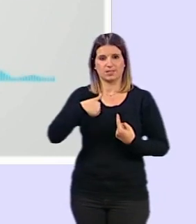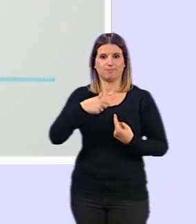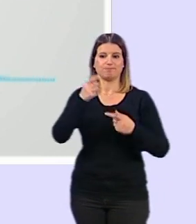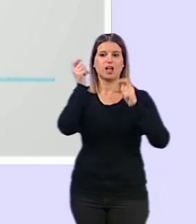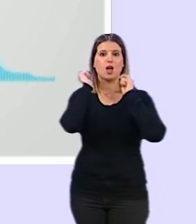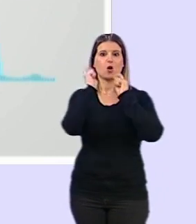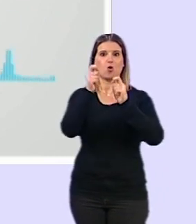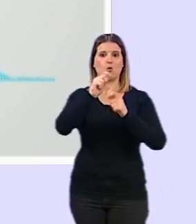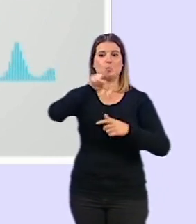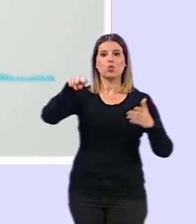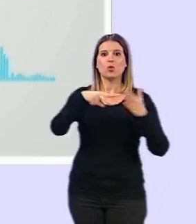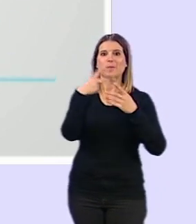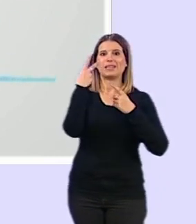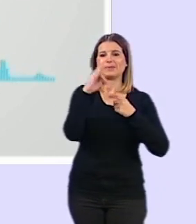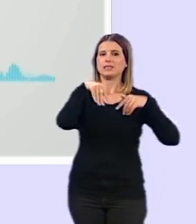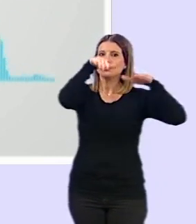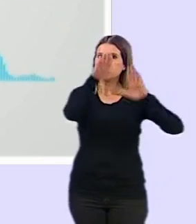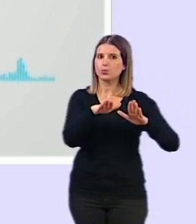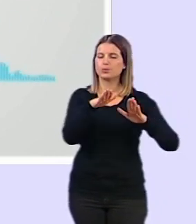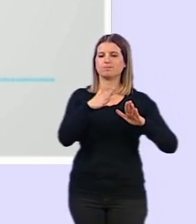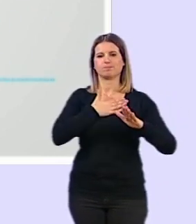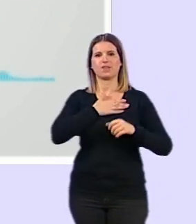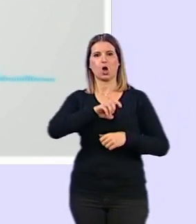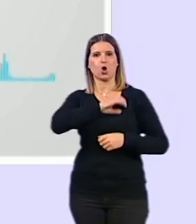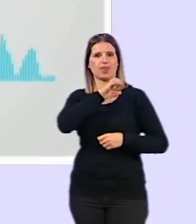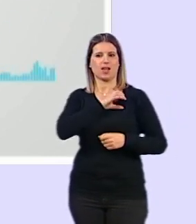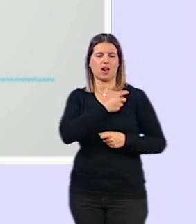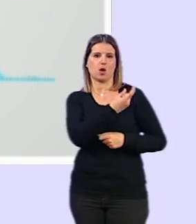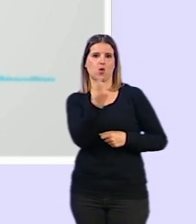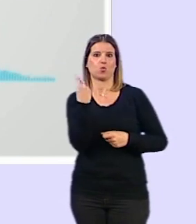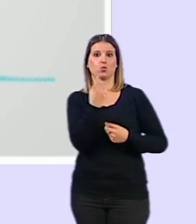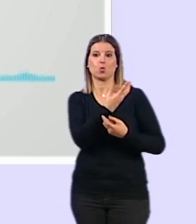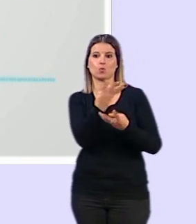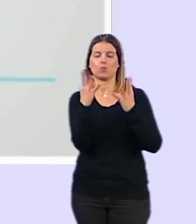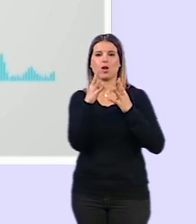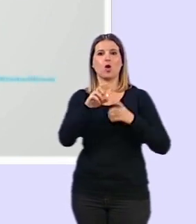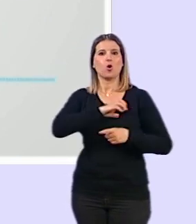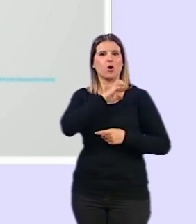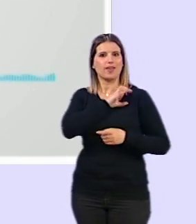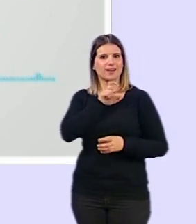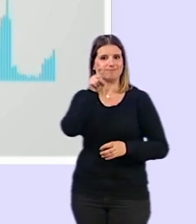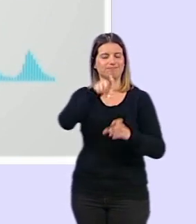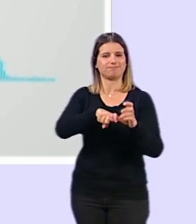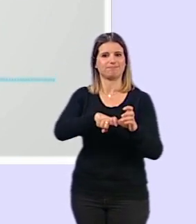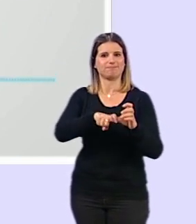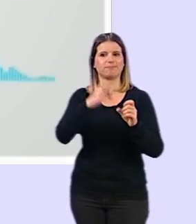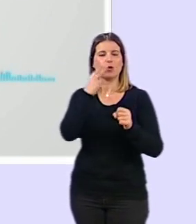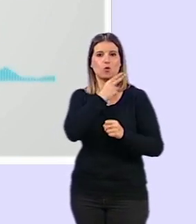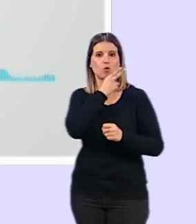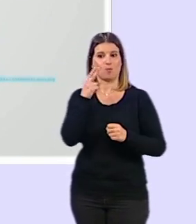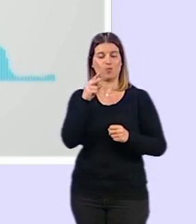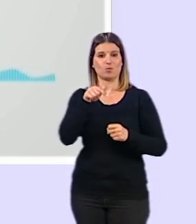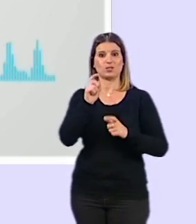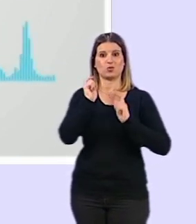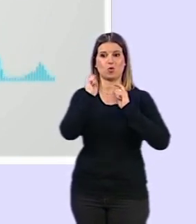2020, el compromiso de esta concejalía, junto con el resto de concejalías que participan en la celebración